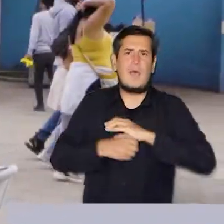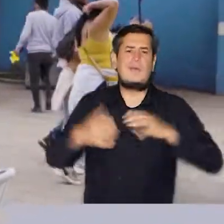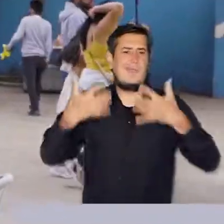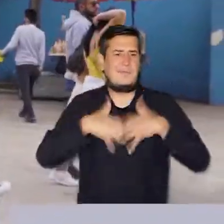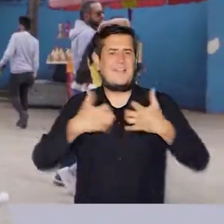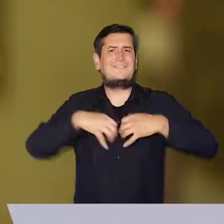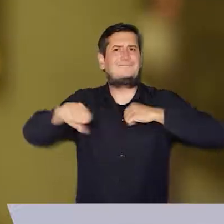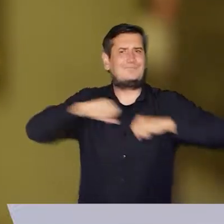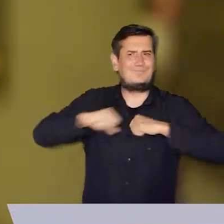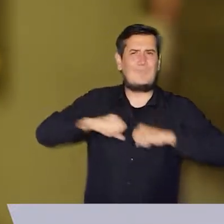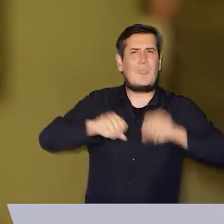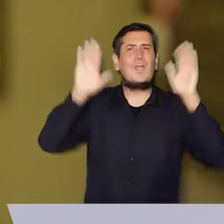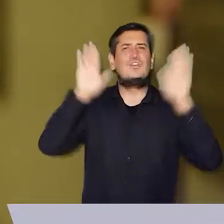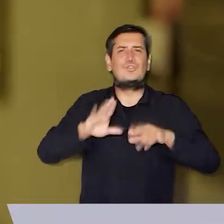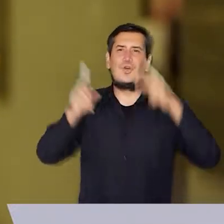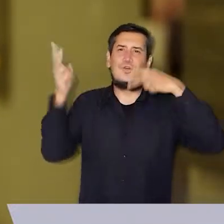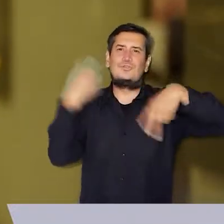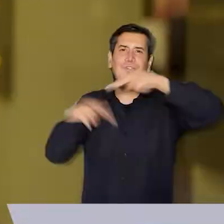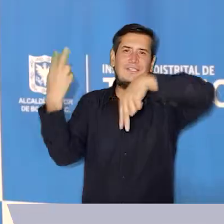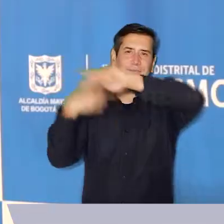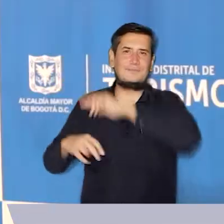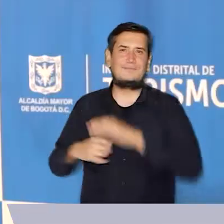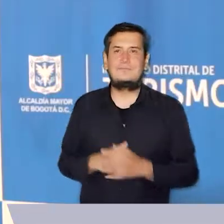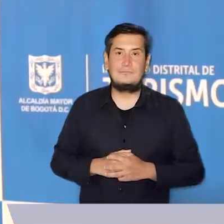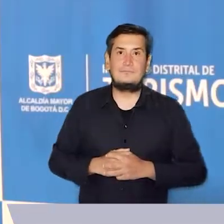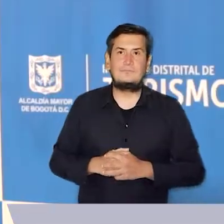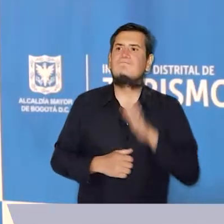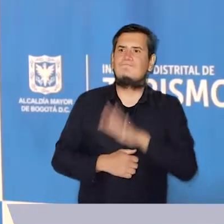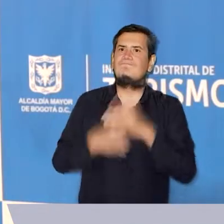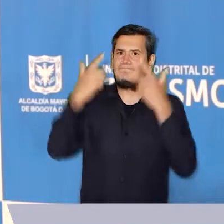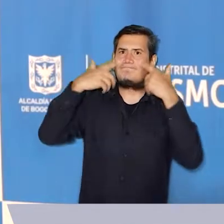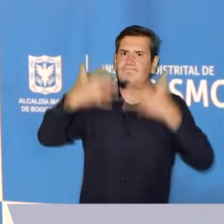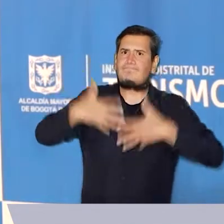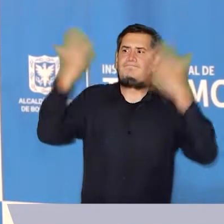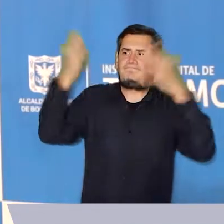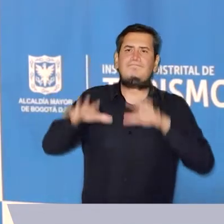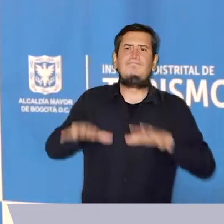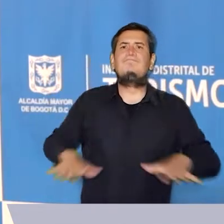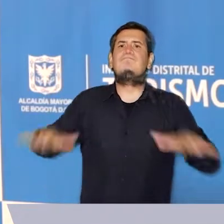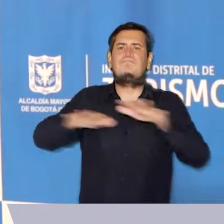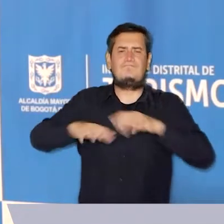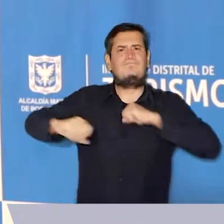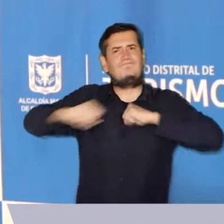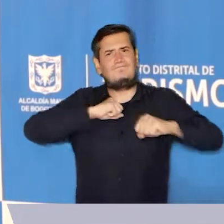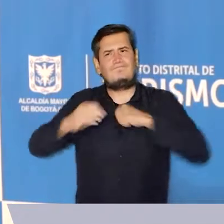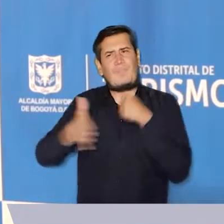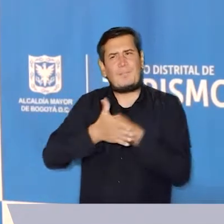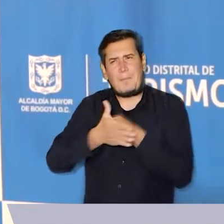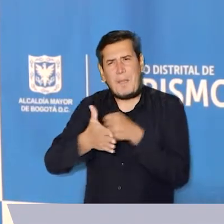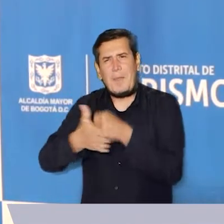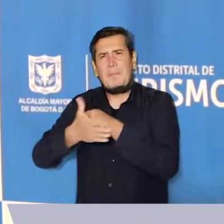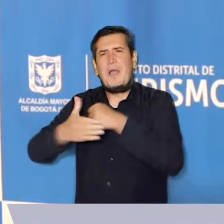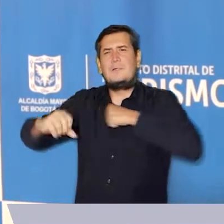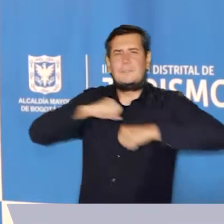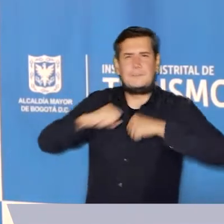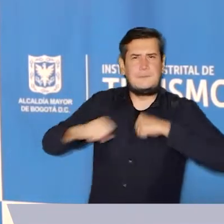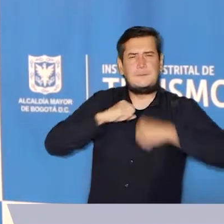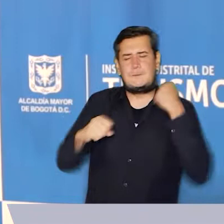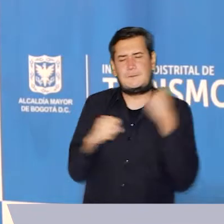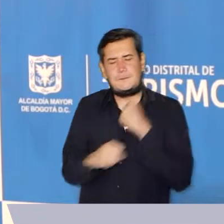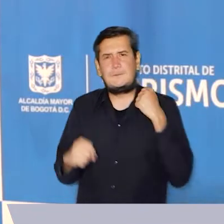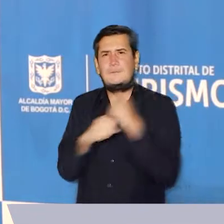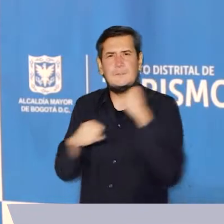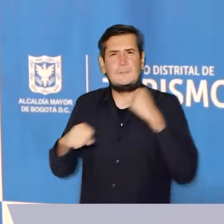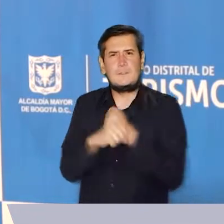empresas y entidades realizan en torno al sector turismo. Esto es el reflejo del dinamismo que le hemos dado a la actividad turística en la ciudad y al trabajo